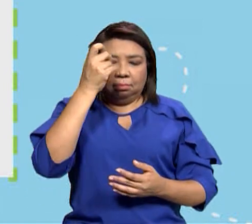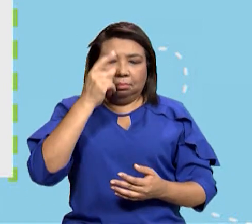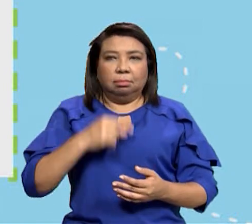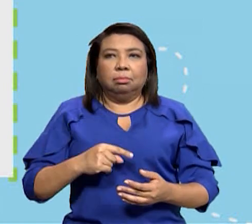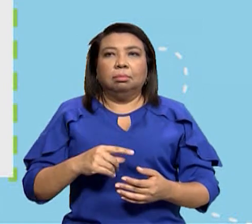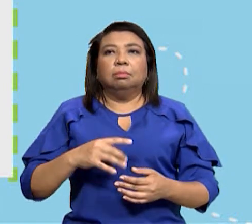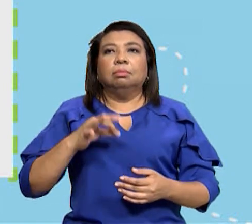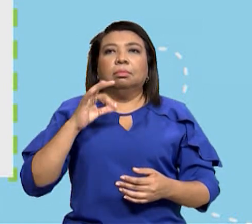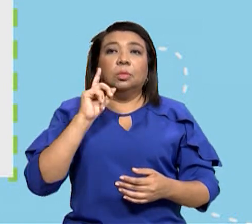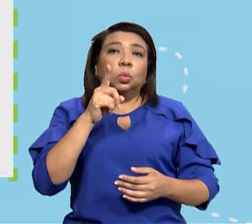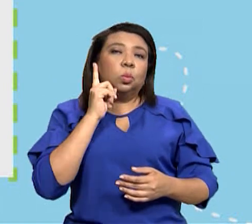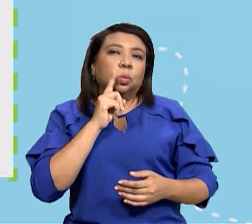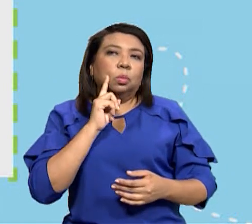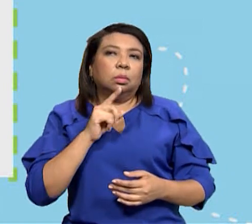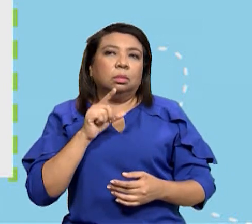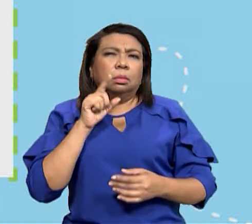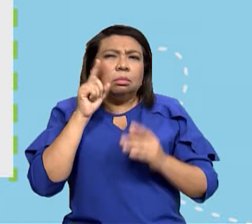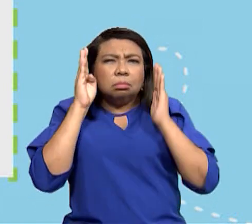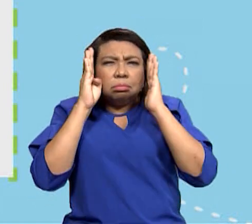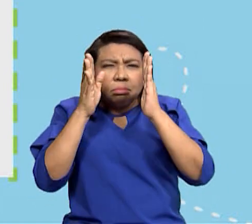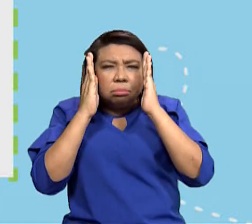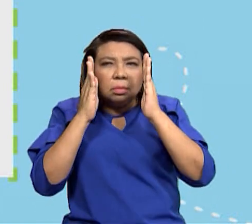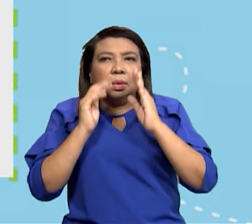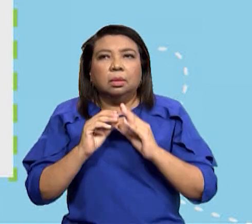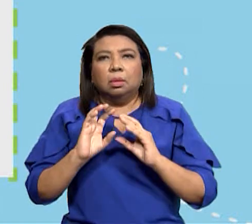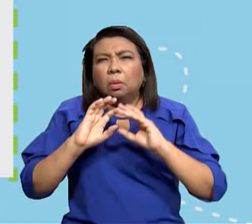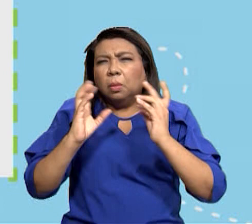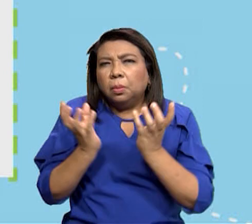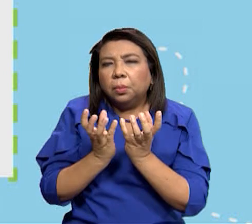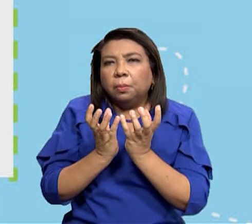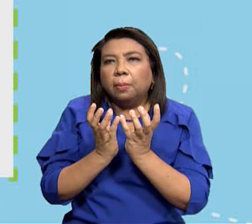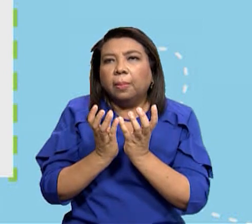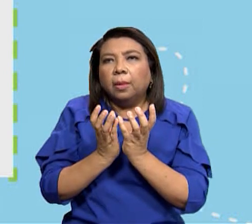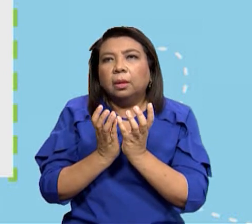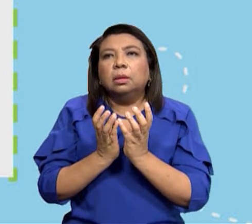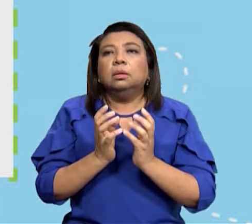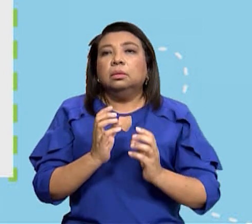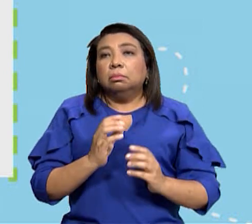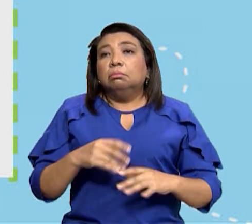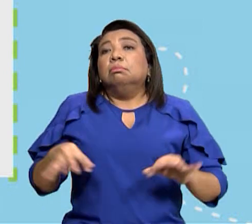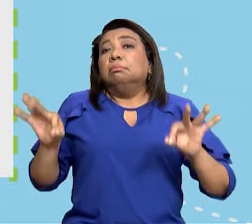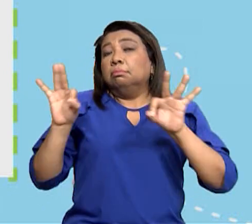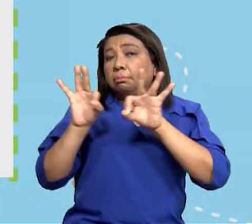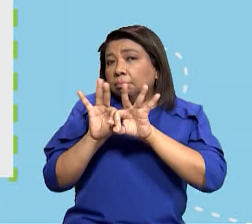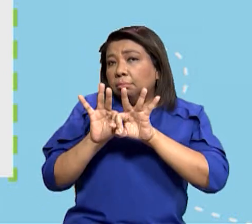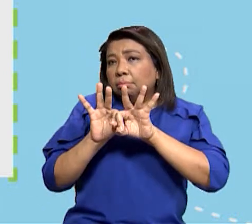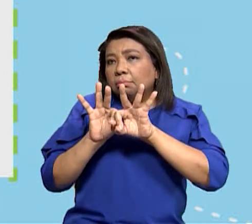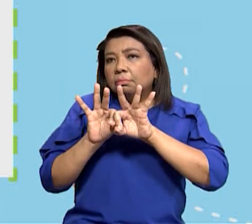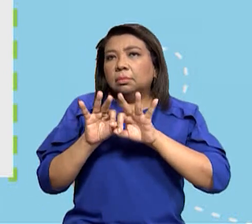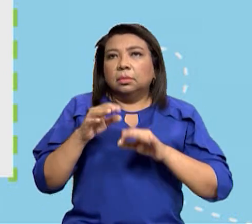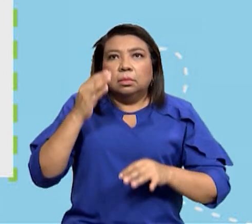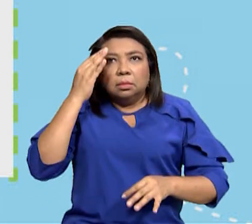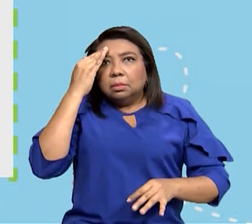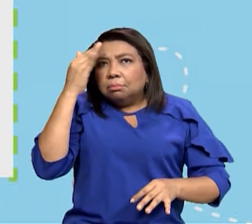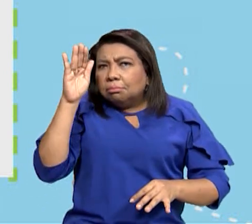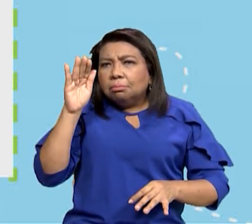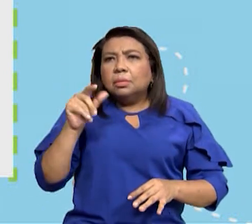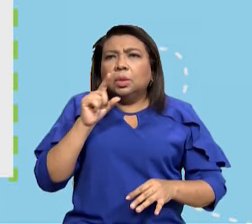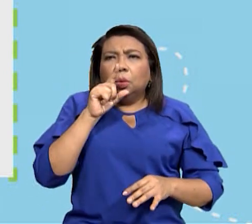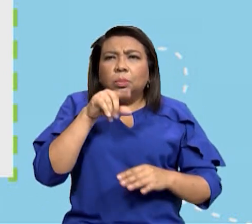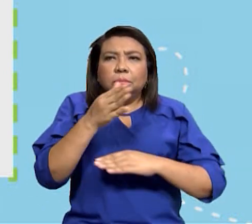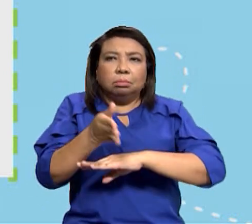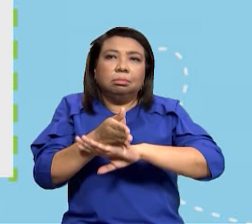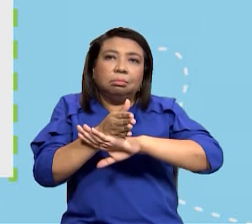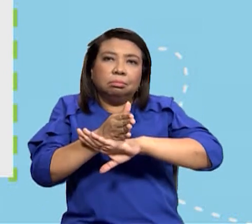prestando o no atención lo importante aquí es que si no recuerdas algún contenido puedes reforzarlo